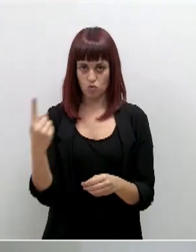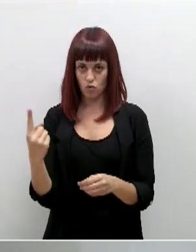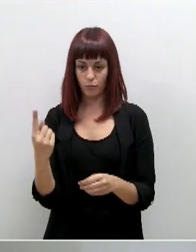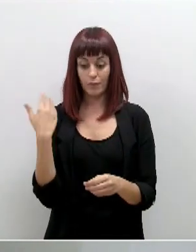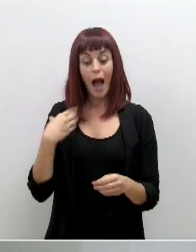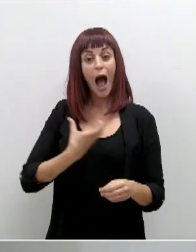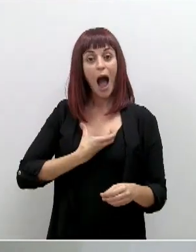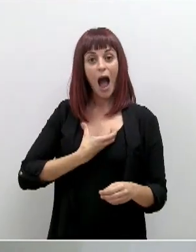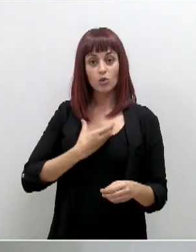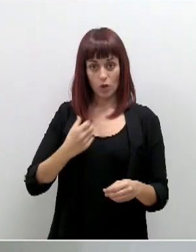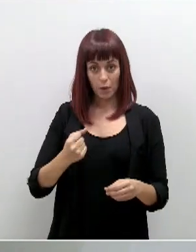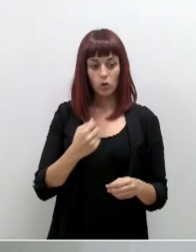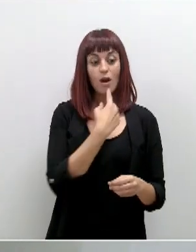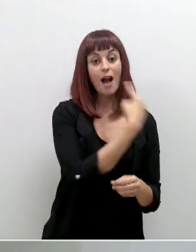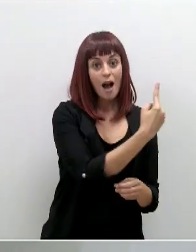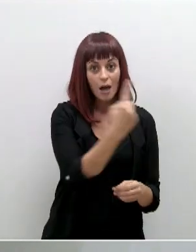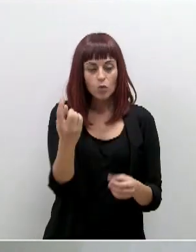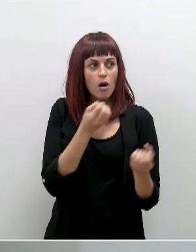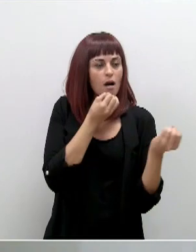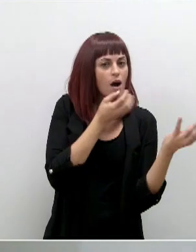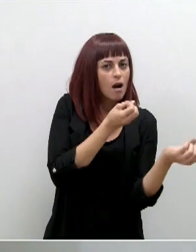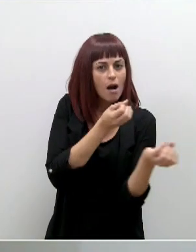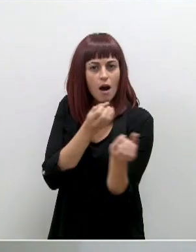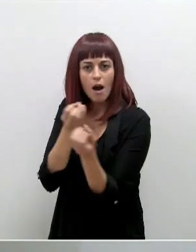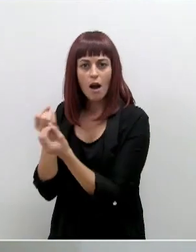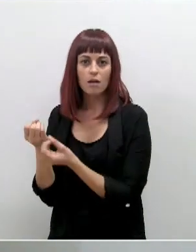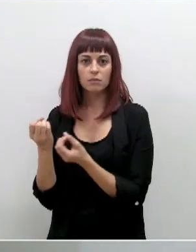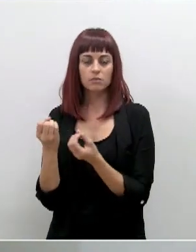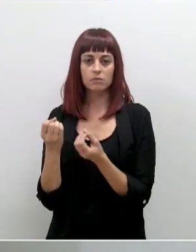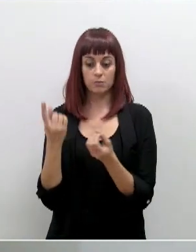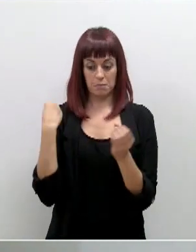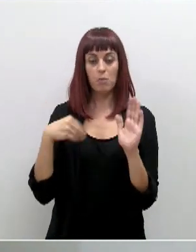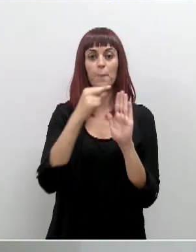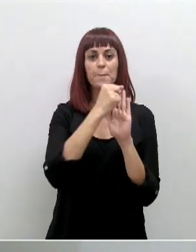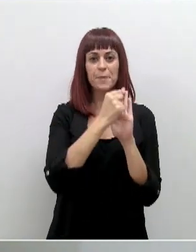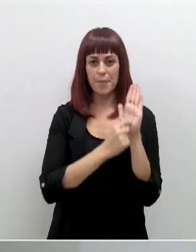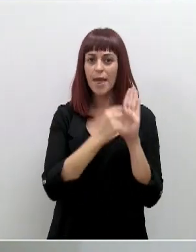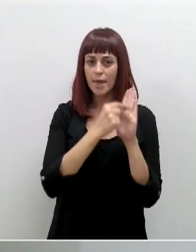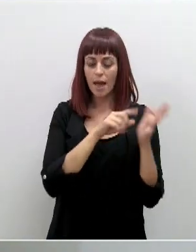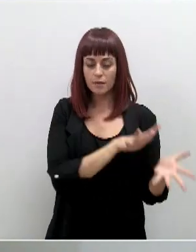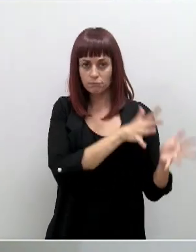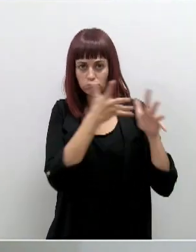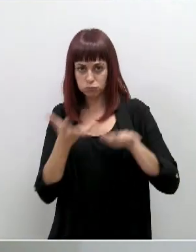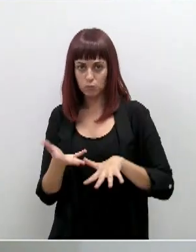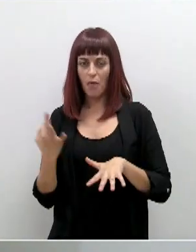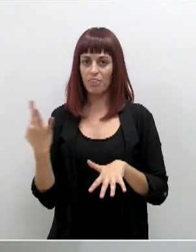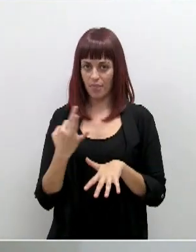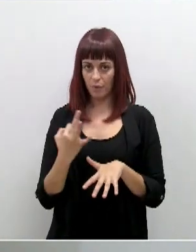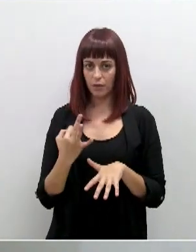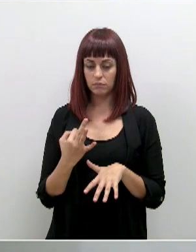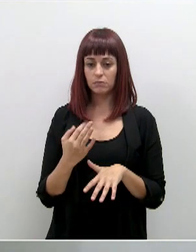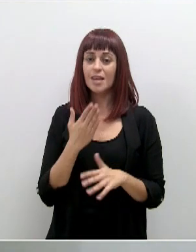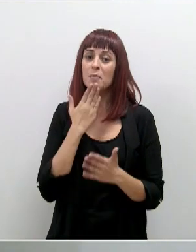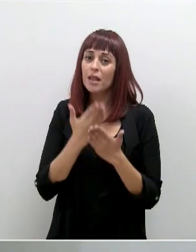uno de los ayuntamientos de las medidas a implementar, de los que una vez más